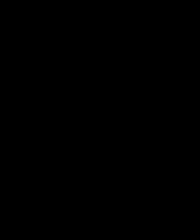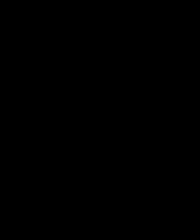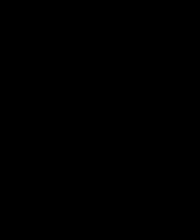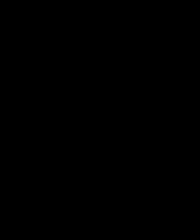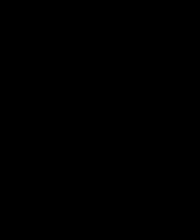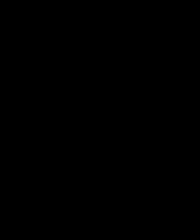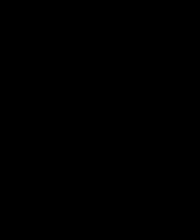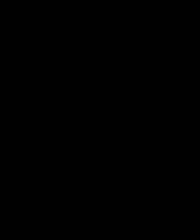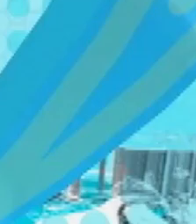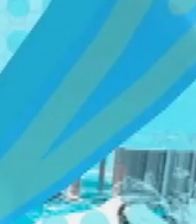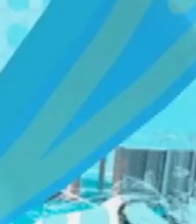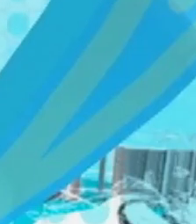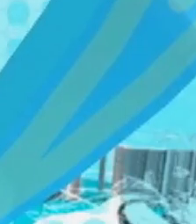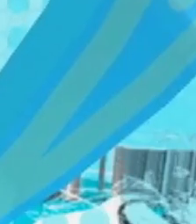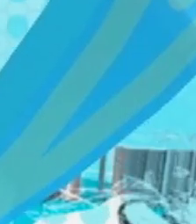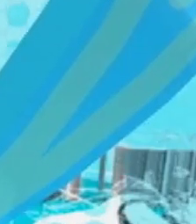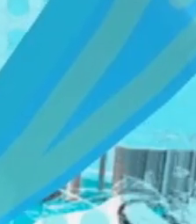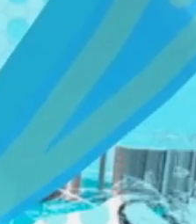Rica Televisión.